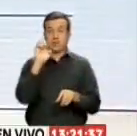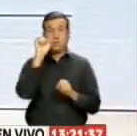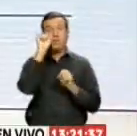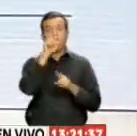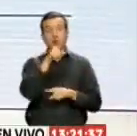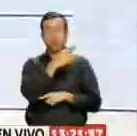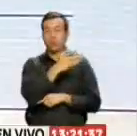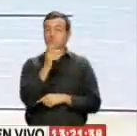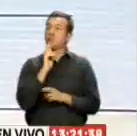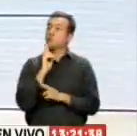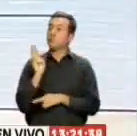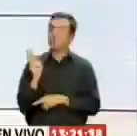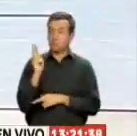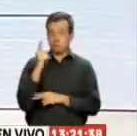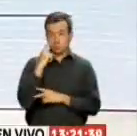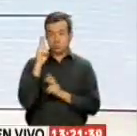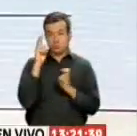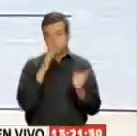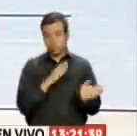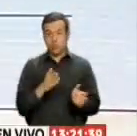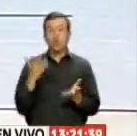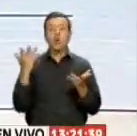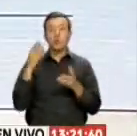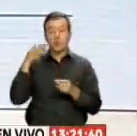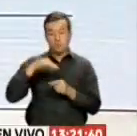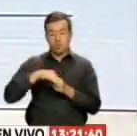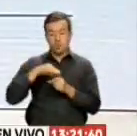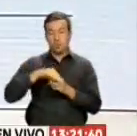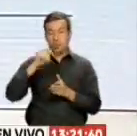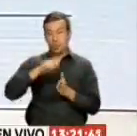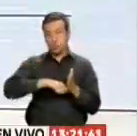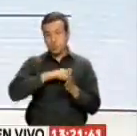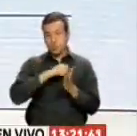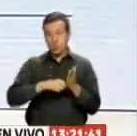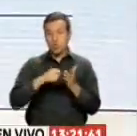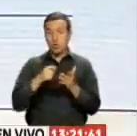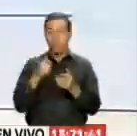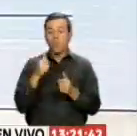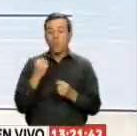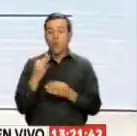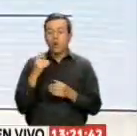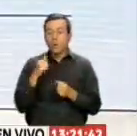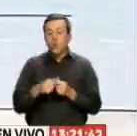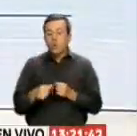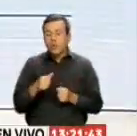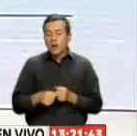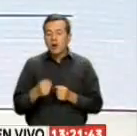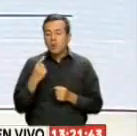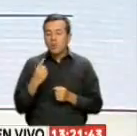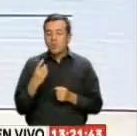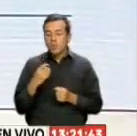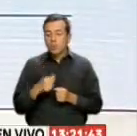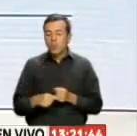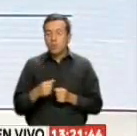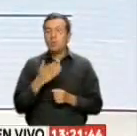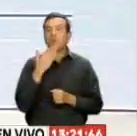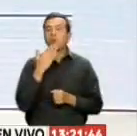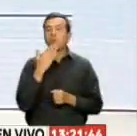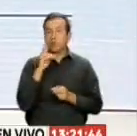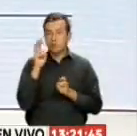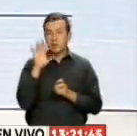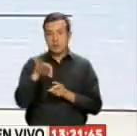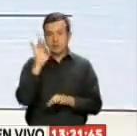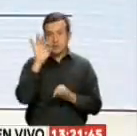Nacional Electoral Sobre el mecanismo Para el conteo de votos nulos En la elección de representantes Al Consejo de Participación